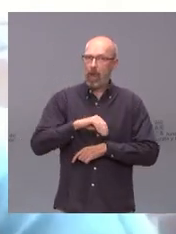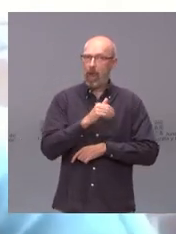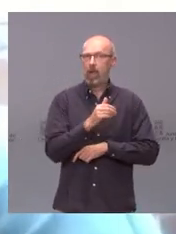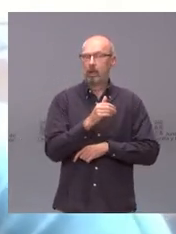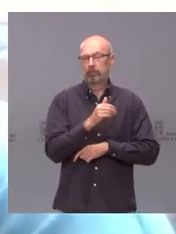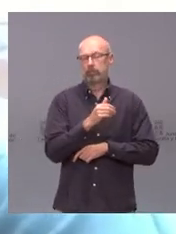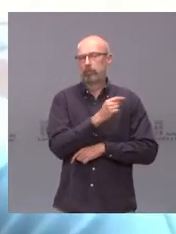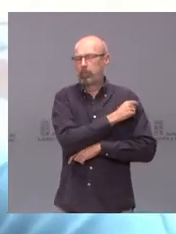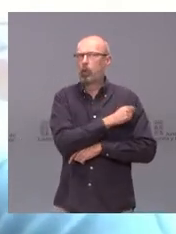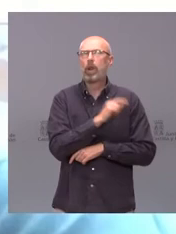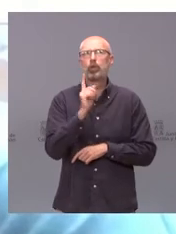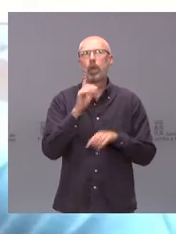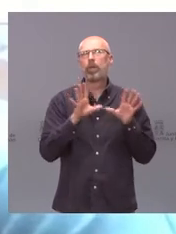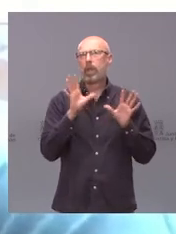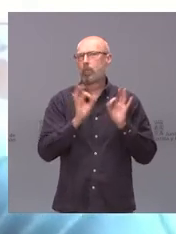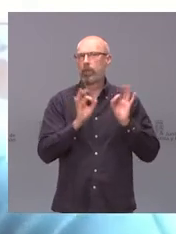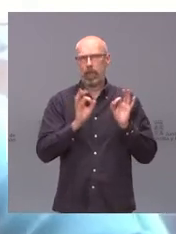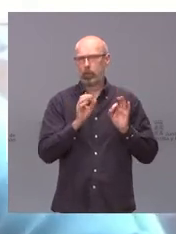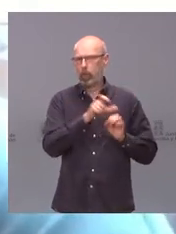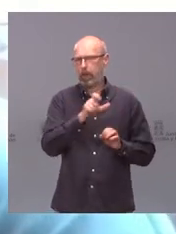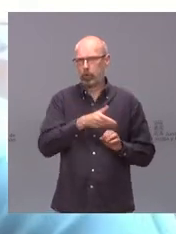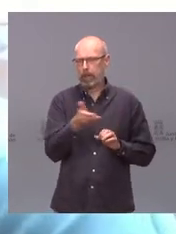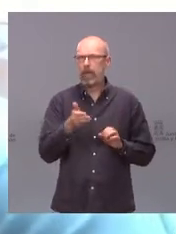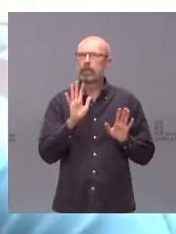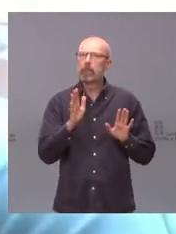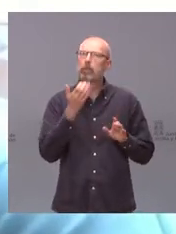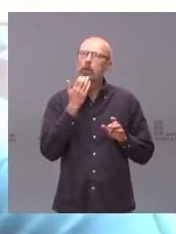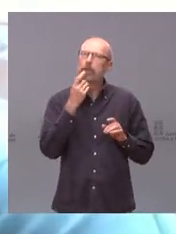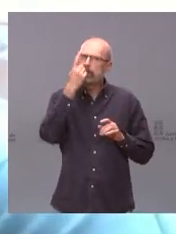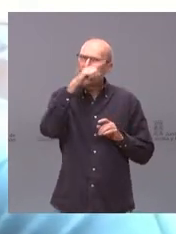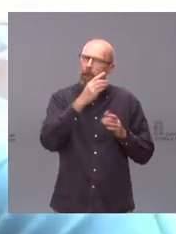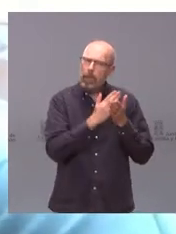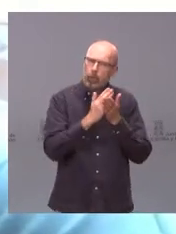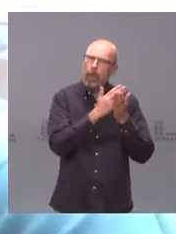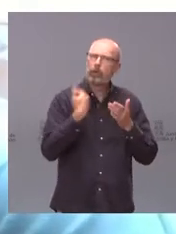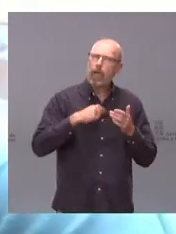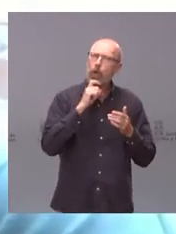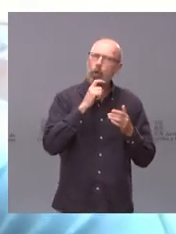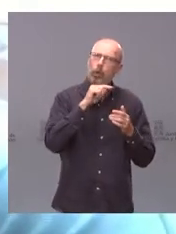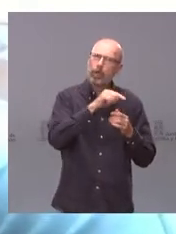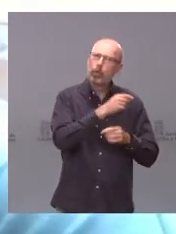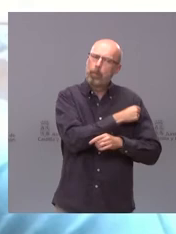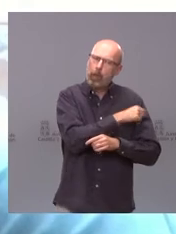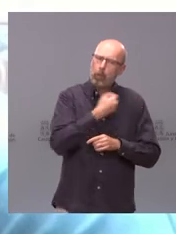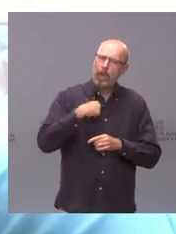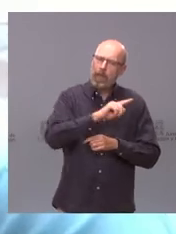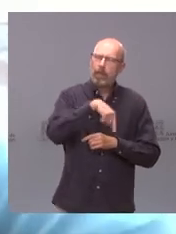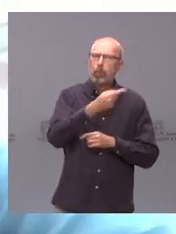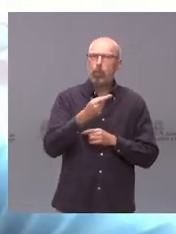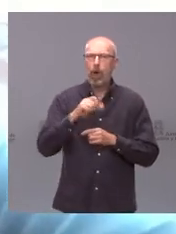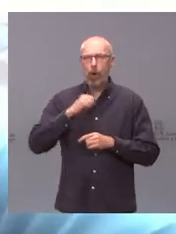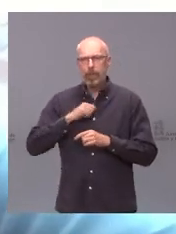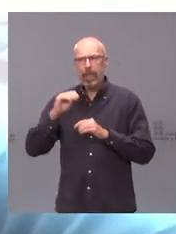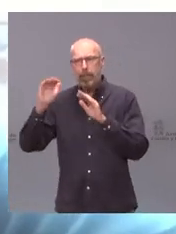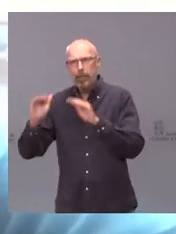vacunación, sobre un 10% de la población, si saben ya un poco cómo puede influir eso en la evolución de la cuarta ola en los ingresos. Y por otro